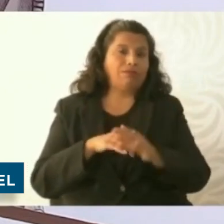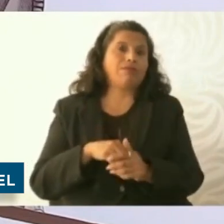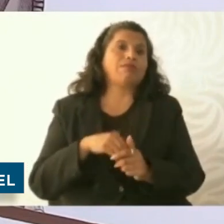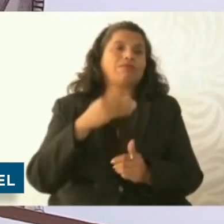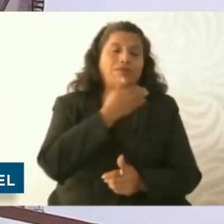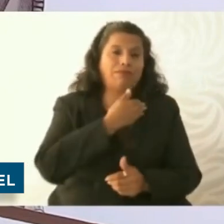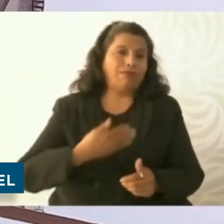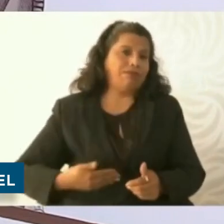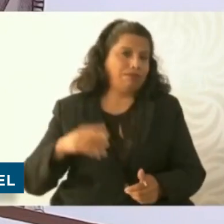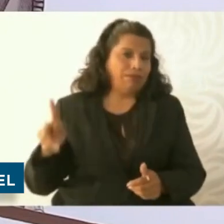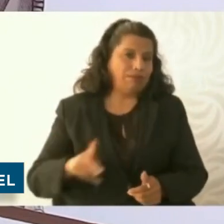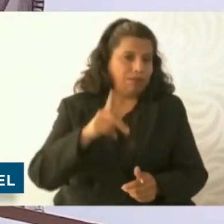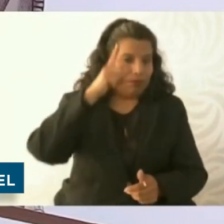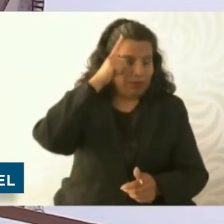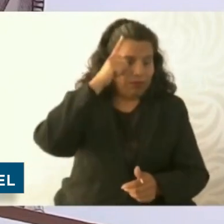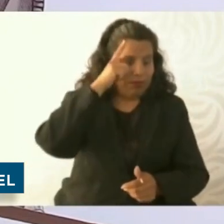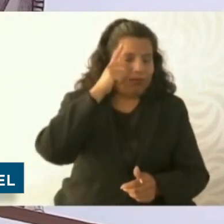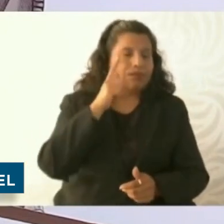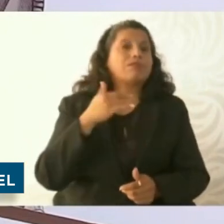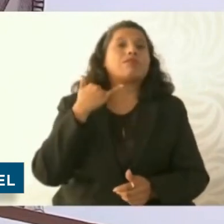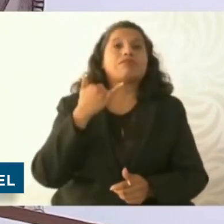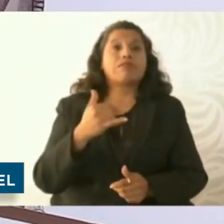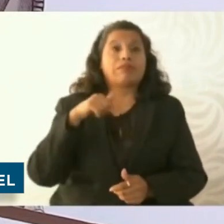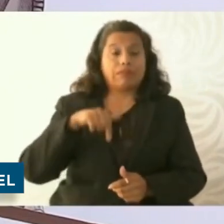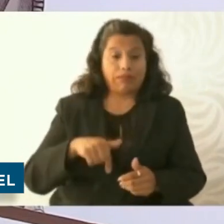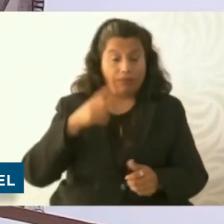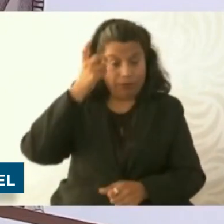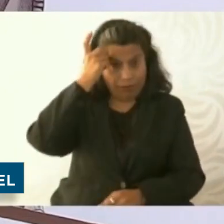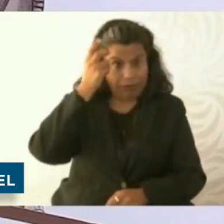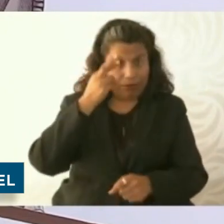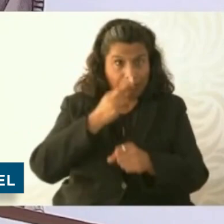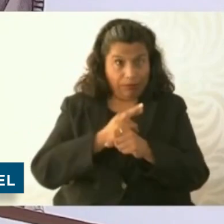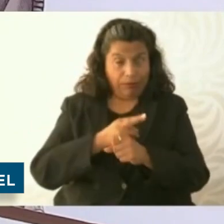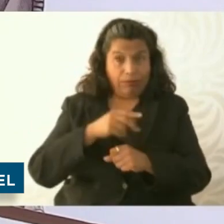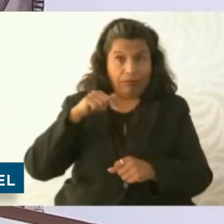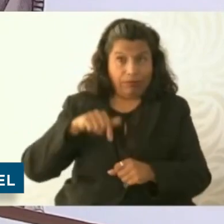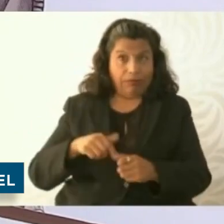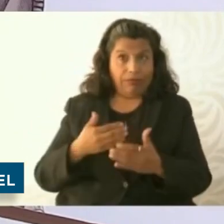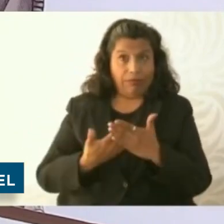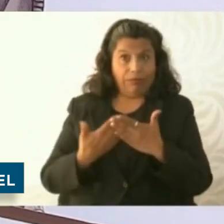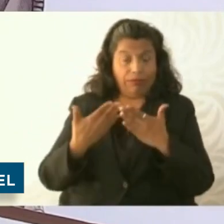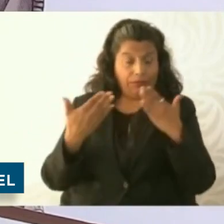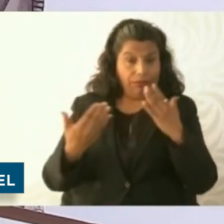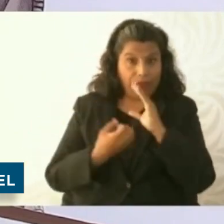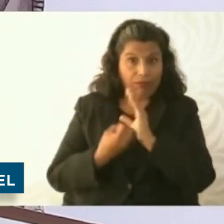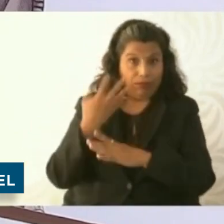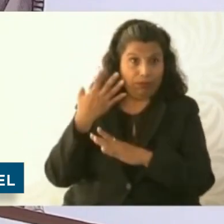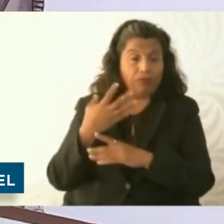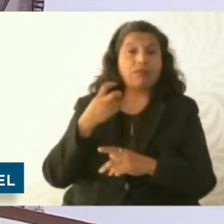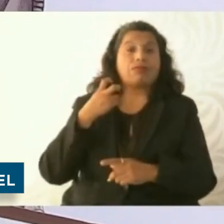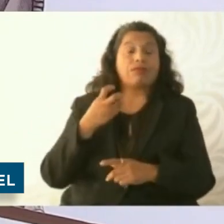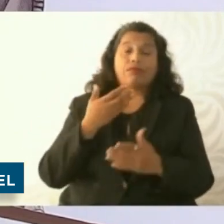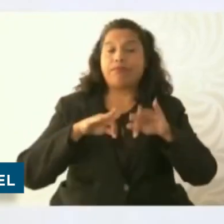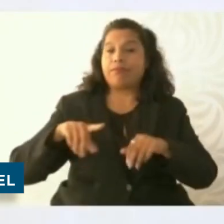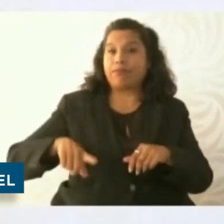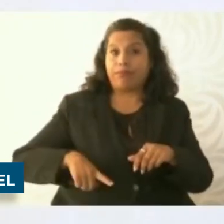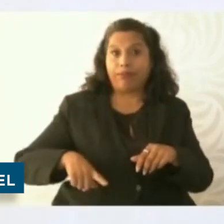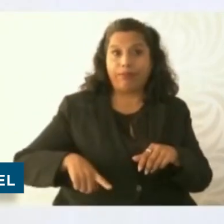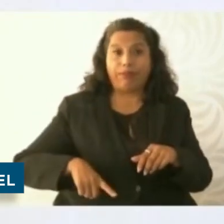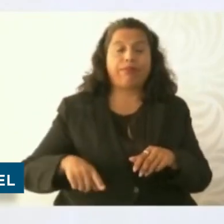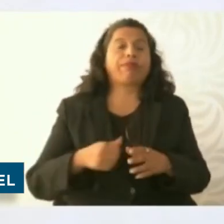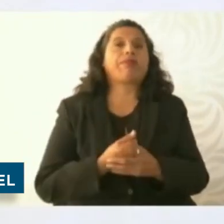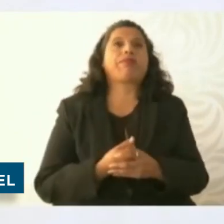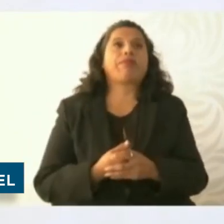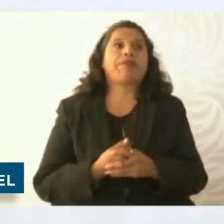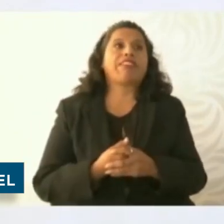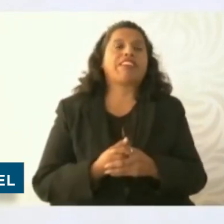permitirá brindar atención médica especializada y cubrirá necesidades de alta complejidad para los habitantes en la región. Sheinbaum